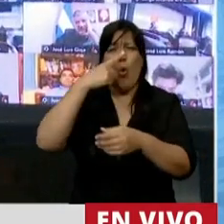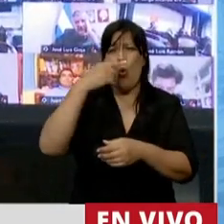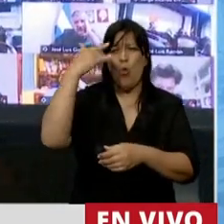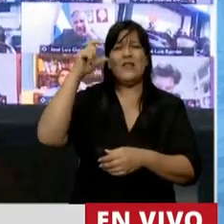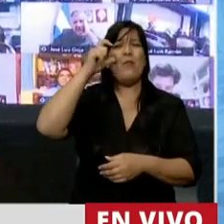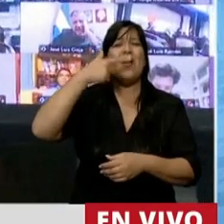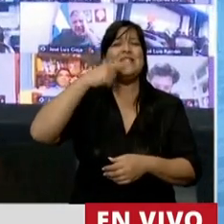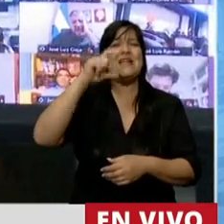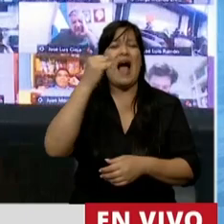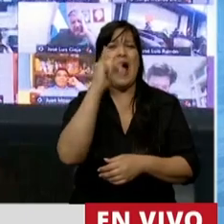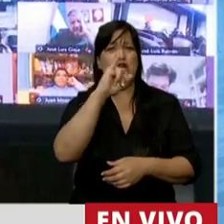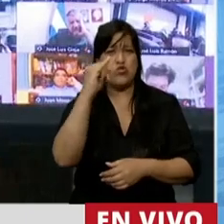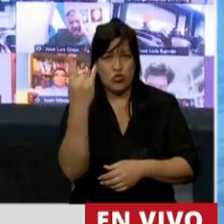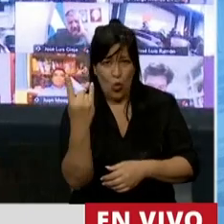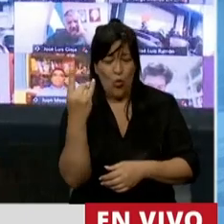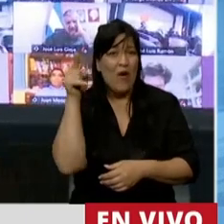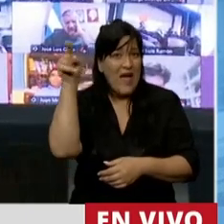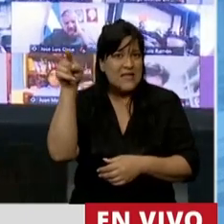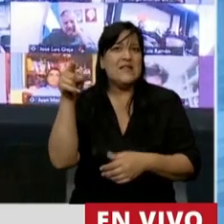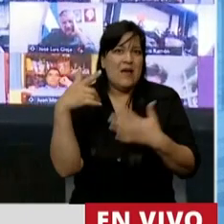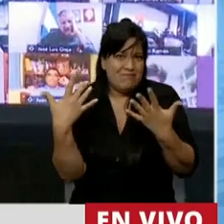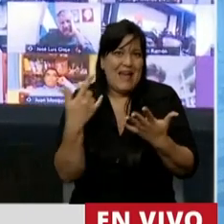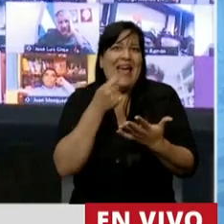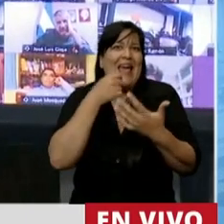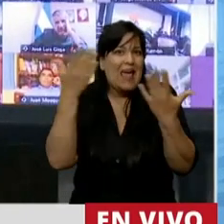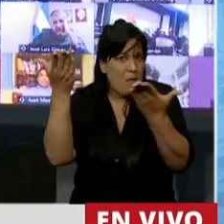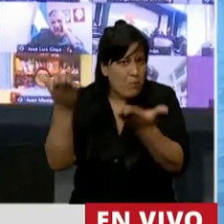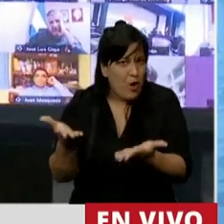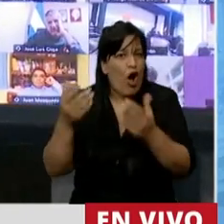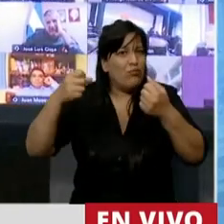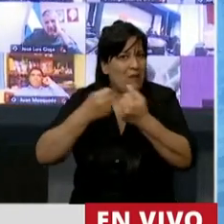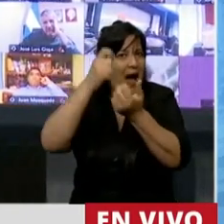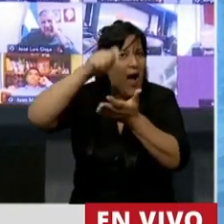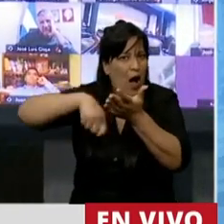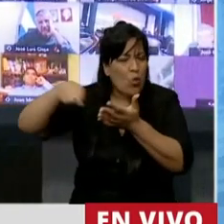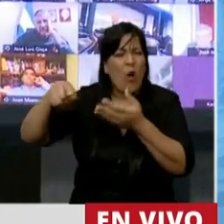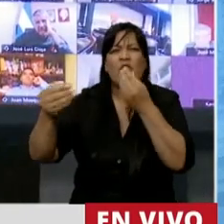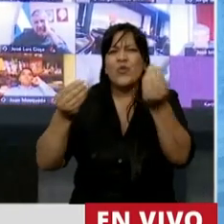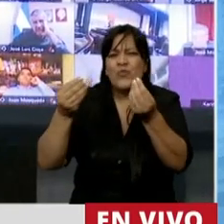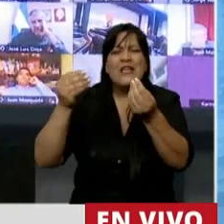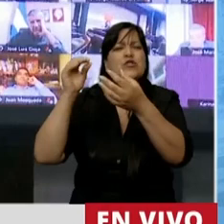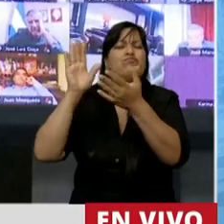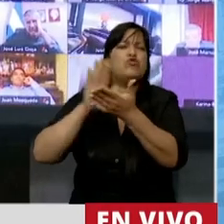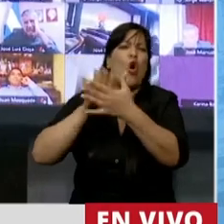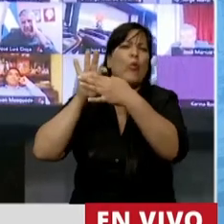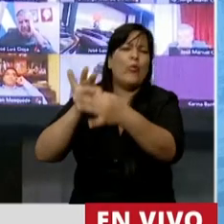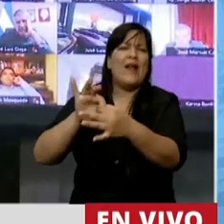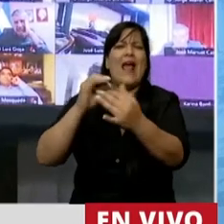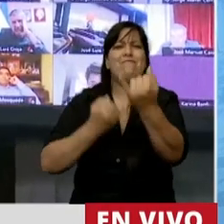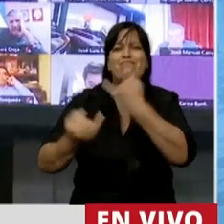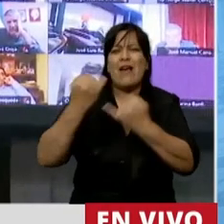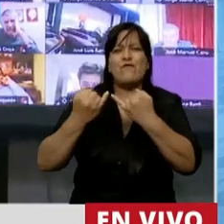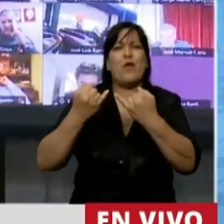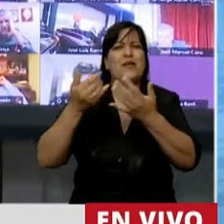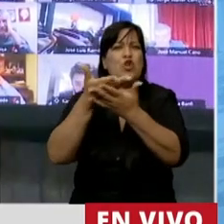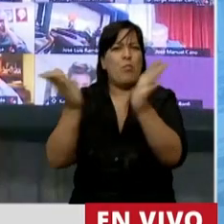Descazú, que es un ejemplo, digamos, porque se trata de un tratado vinculado al acceso a la información